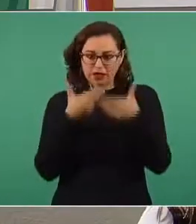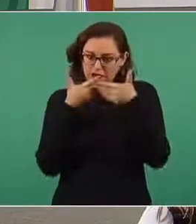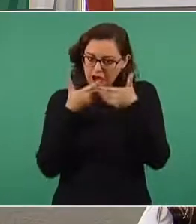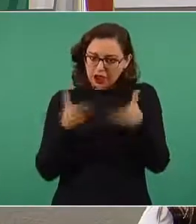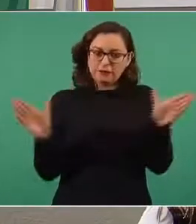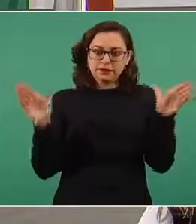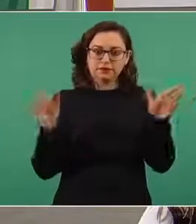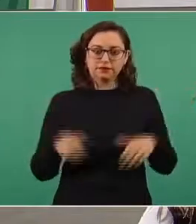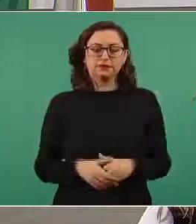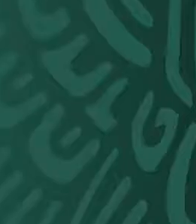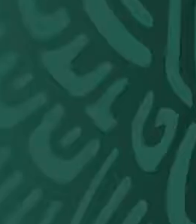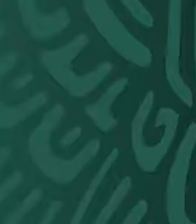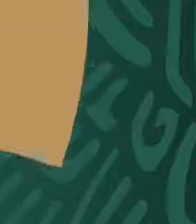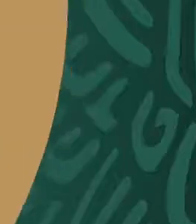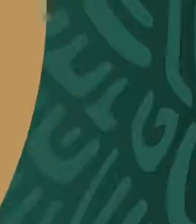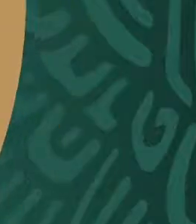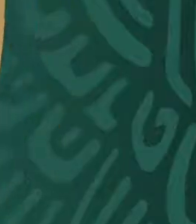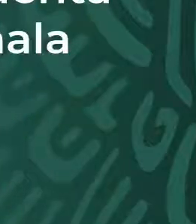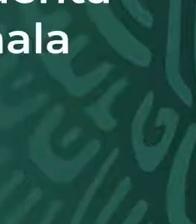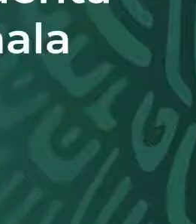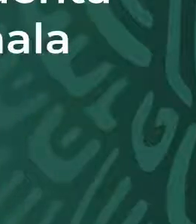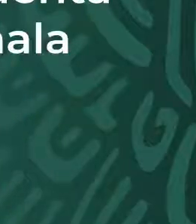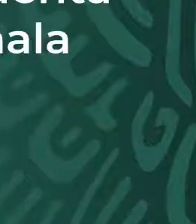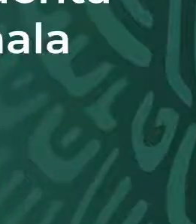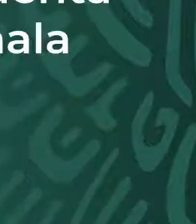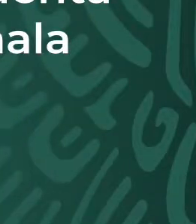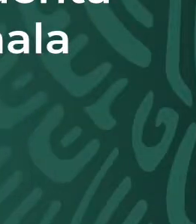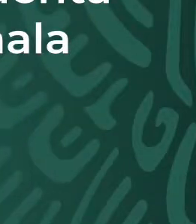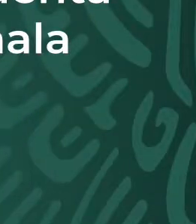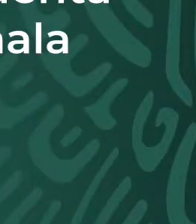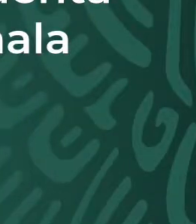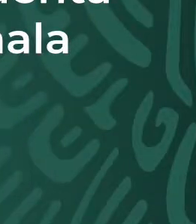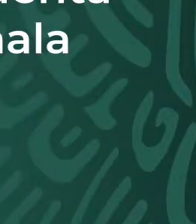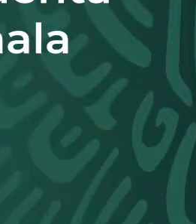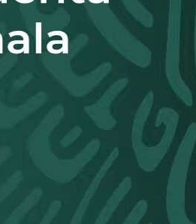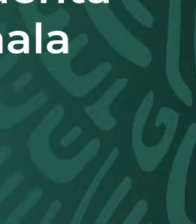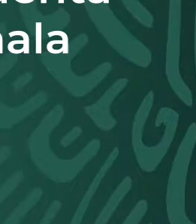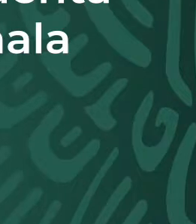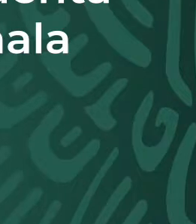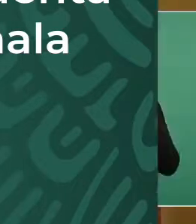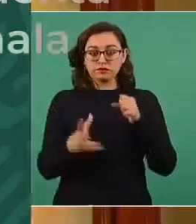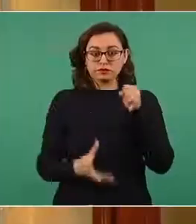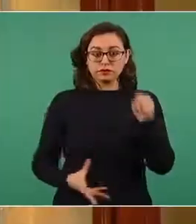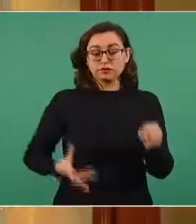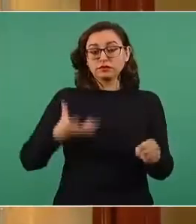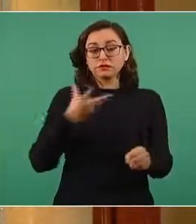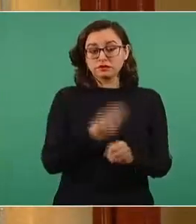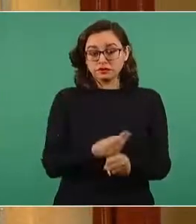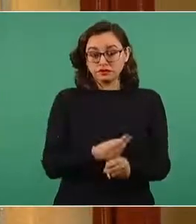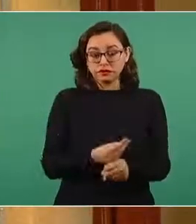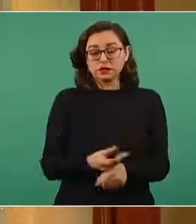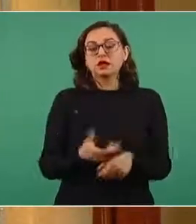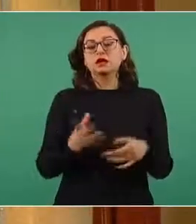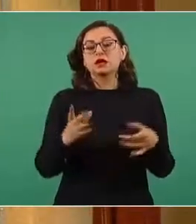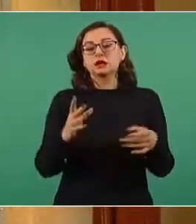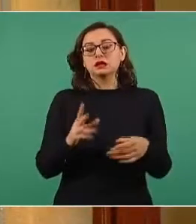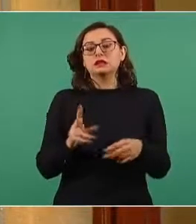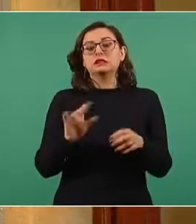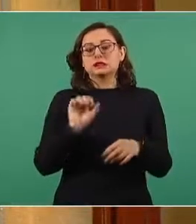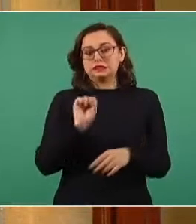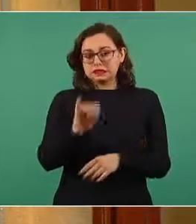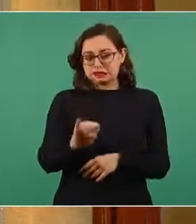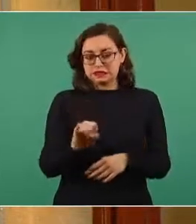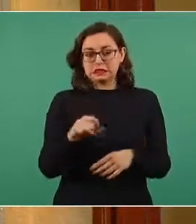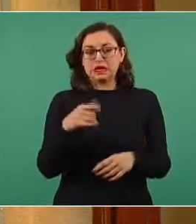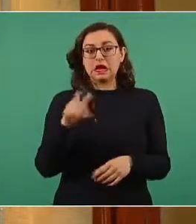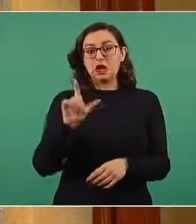explicó la agenda de la vicepresidenta estadounidense ante su visita en México. Está confirmado que la vicepresidenta llega a México